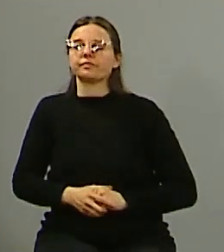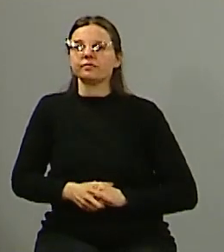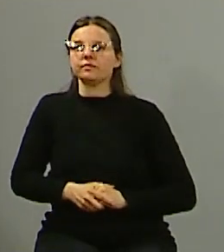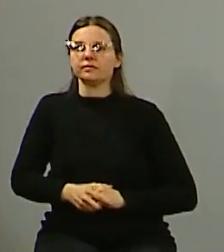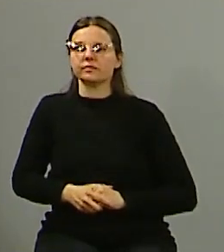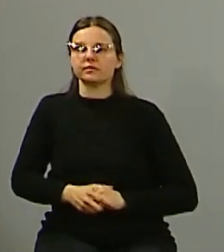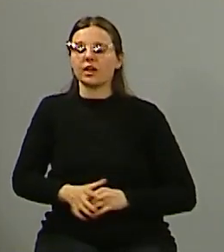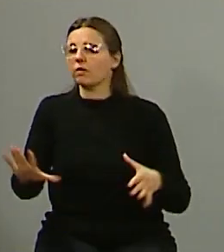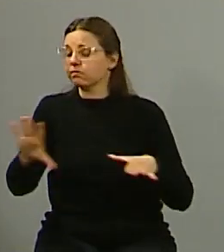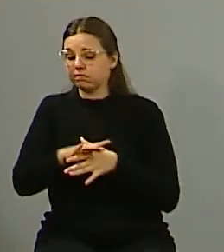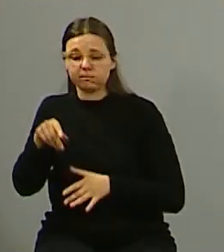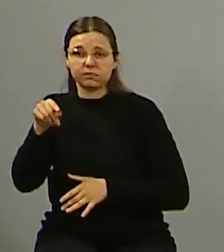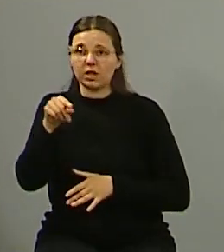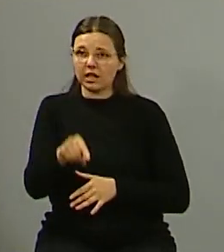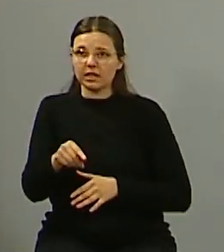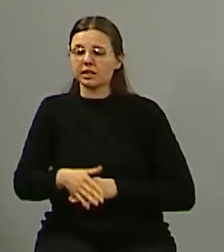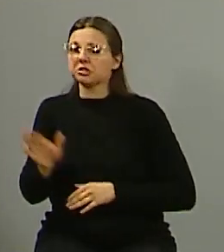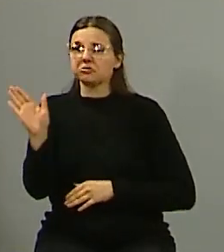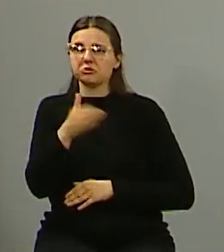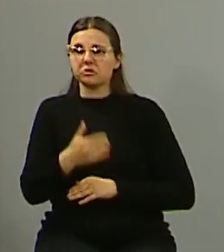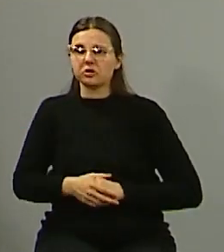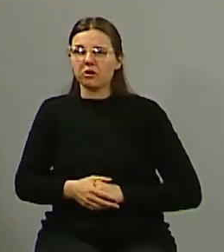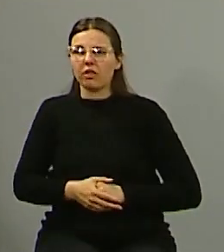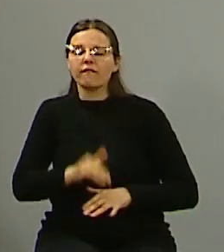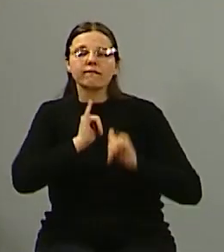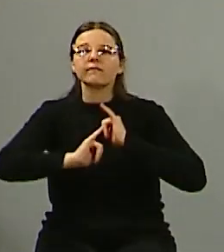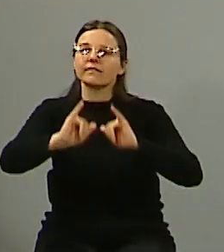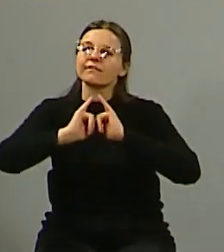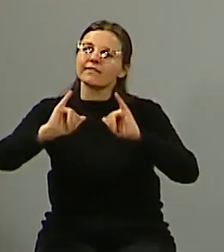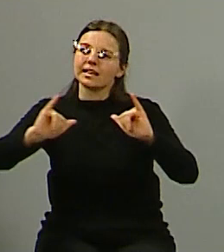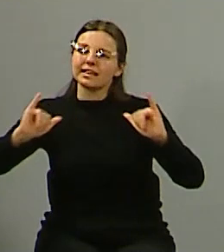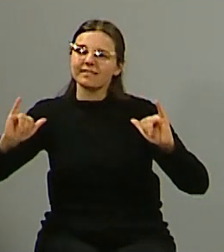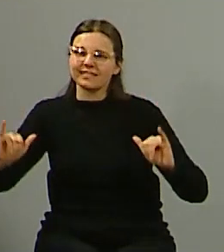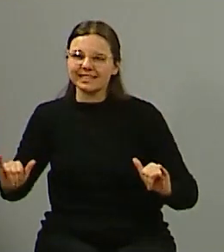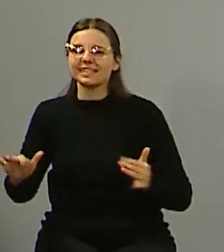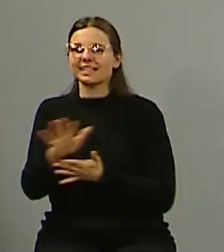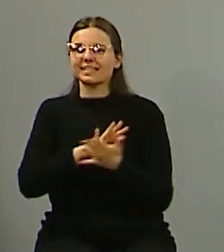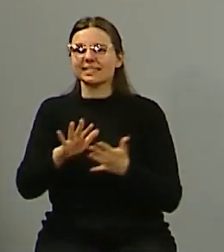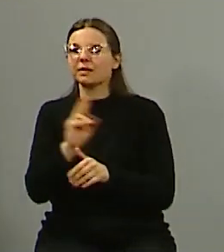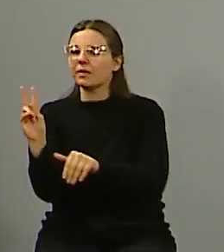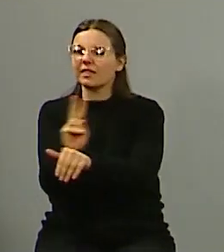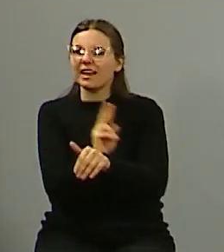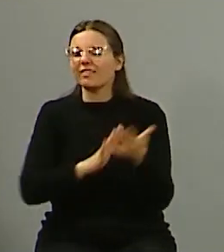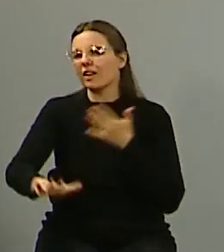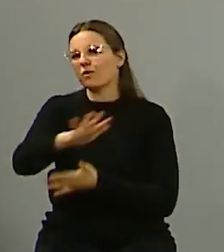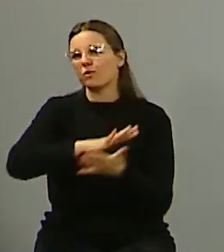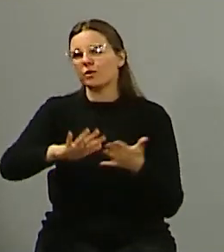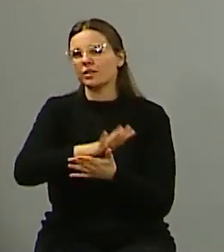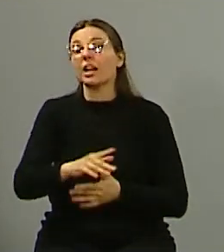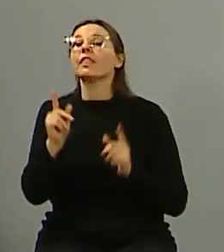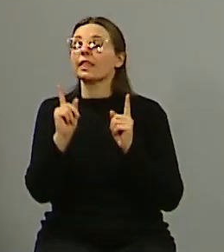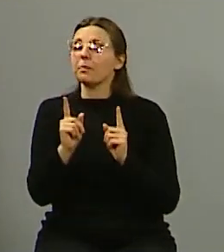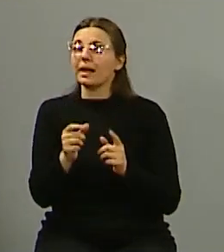nosotros tenemos, ahí reportan el sistema de alerta comunitaria. Nosotros ¿qué hacemos? Tenemos desarrollado una aplicación que funciona en el celular,